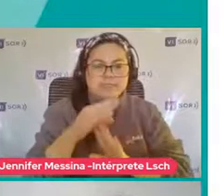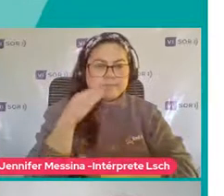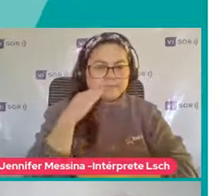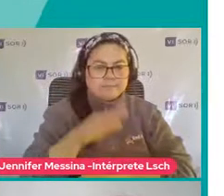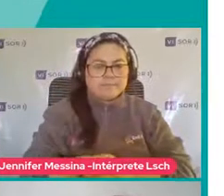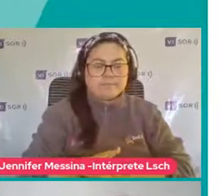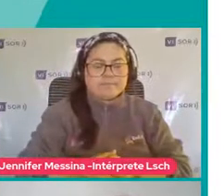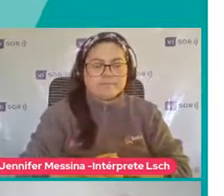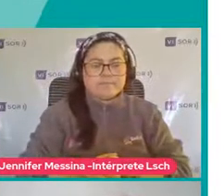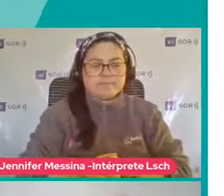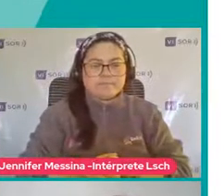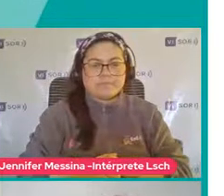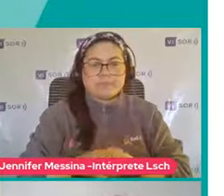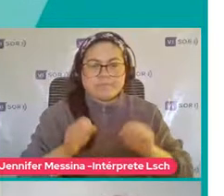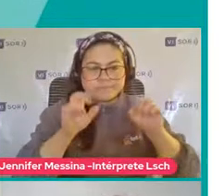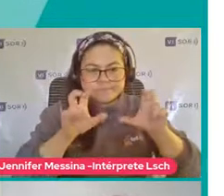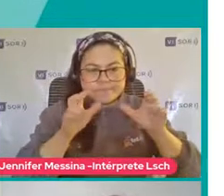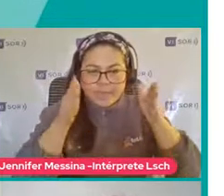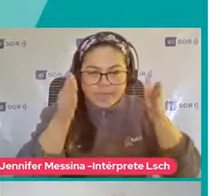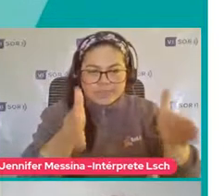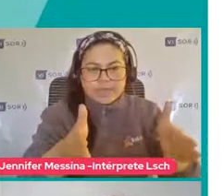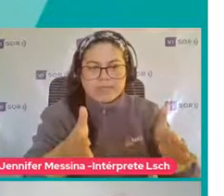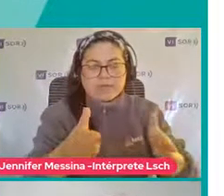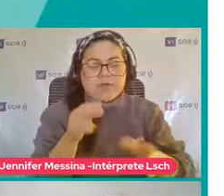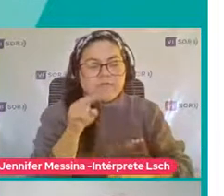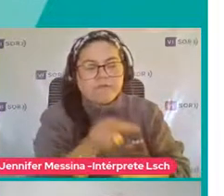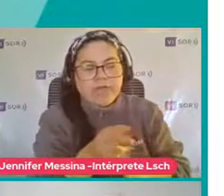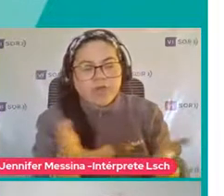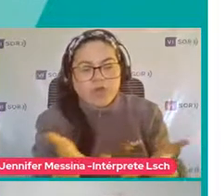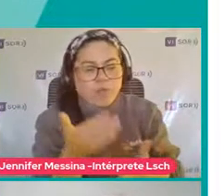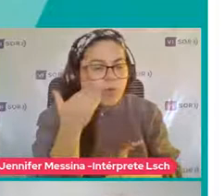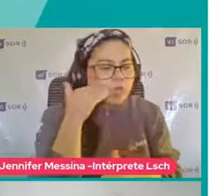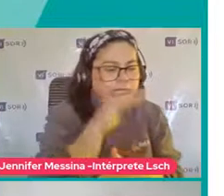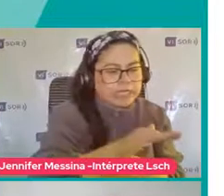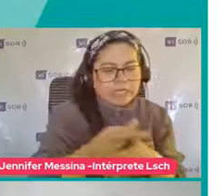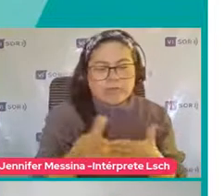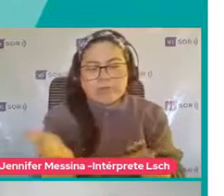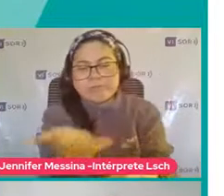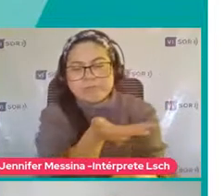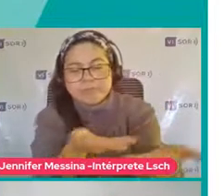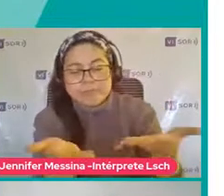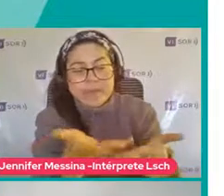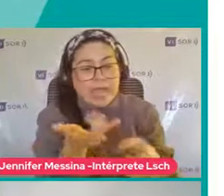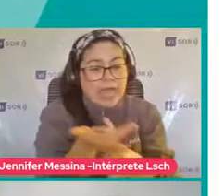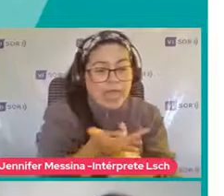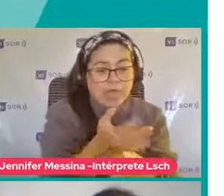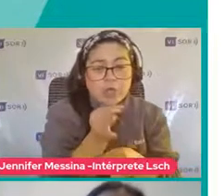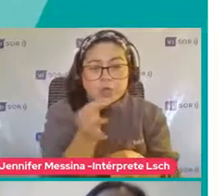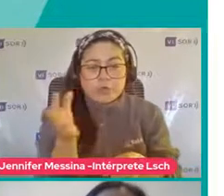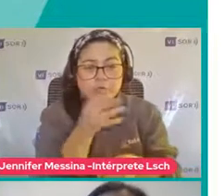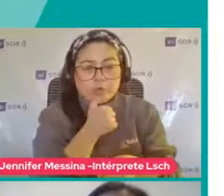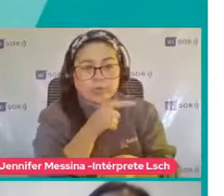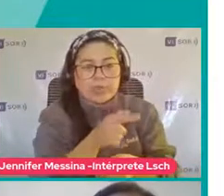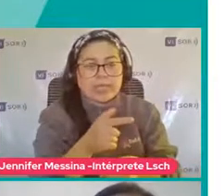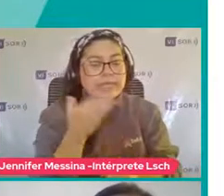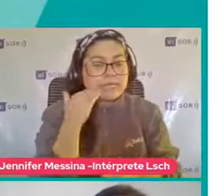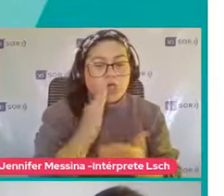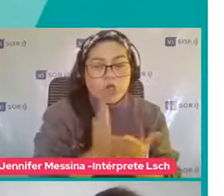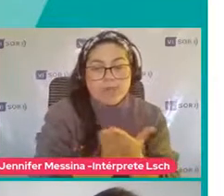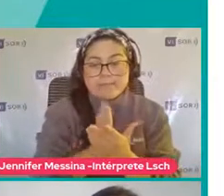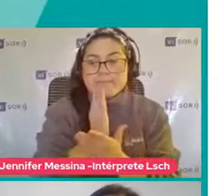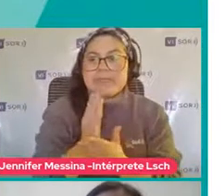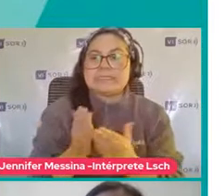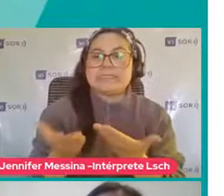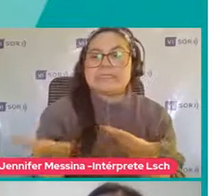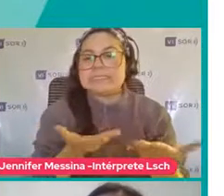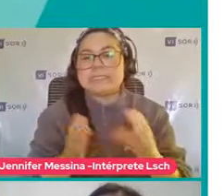¿Ya? Entonces ojo ahí En ir a mirar Cómo este niño Se relaciona Y si es que Desde él Nace esta necesidad De relacionarse Con un